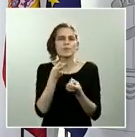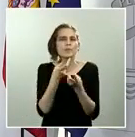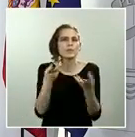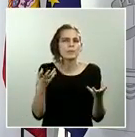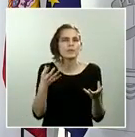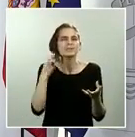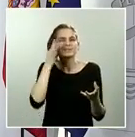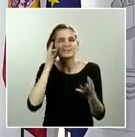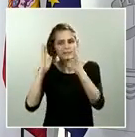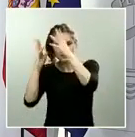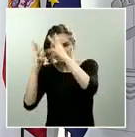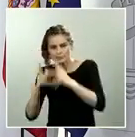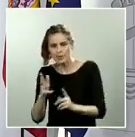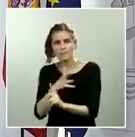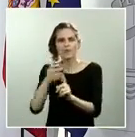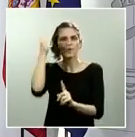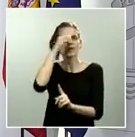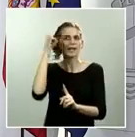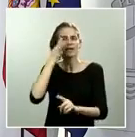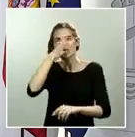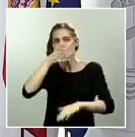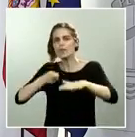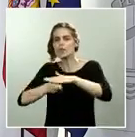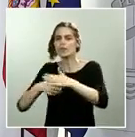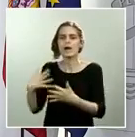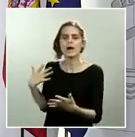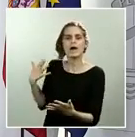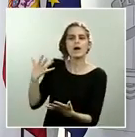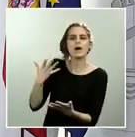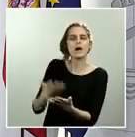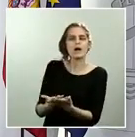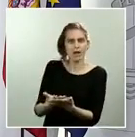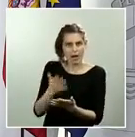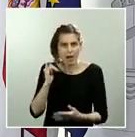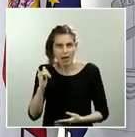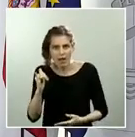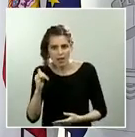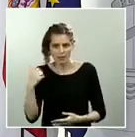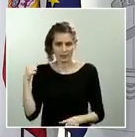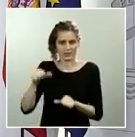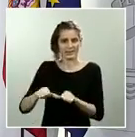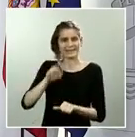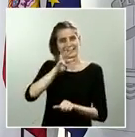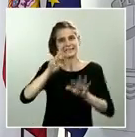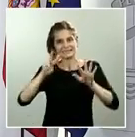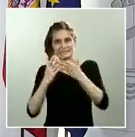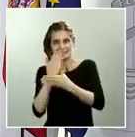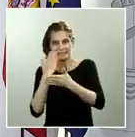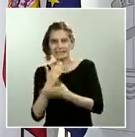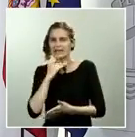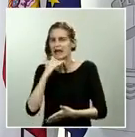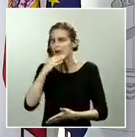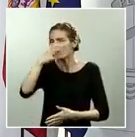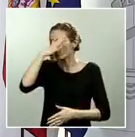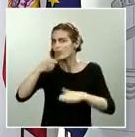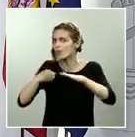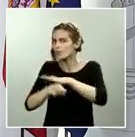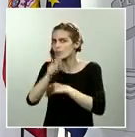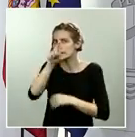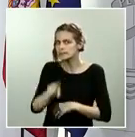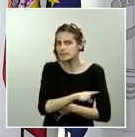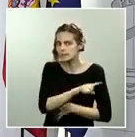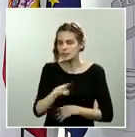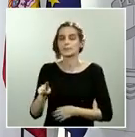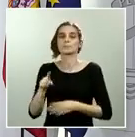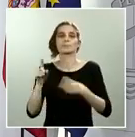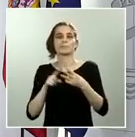que haya habido hasta el momento después de estos 37 días. Y en tercer lugar ya termino con esto el presidente de la Comunidad de Cantabria Miguel